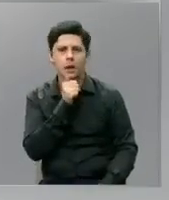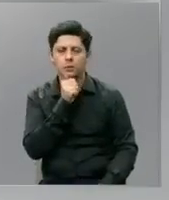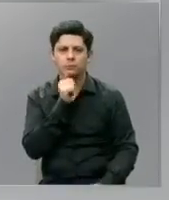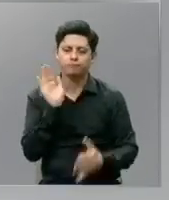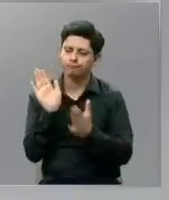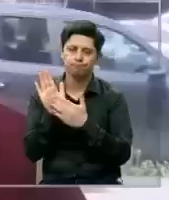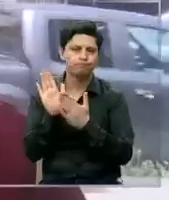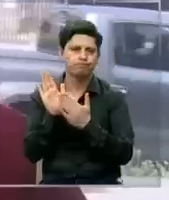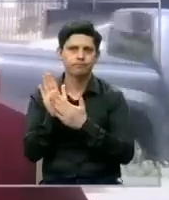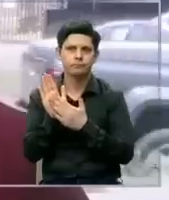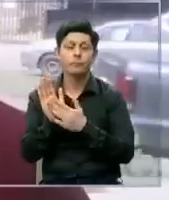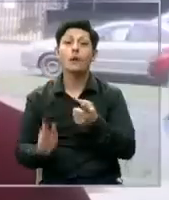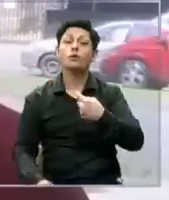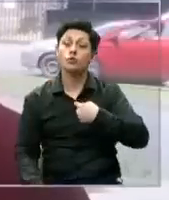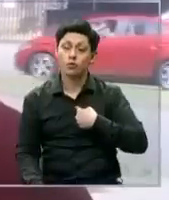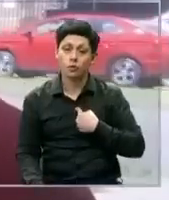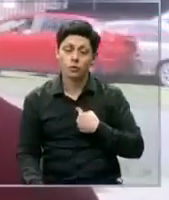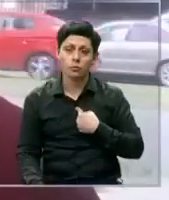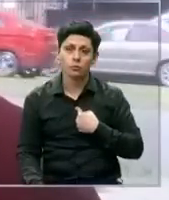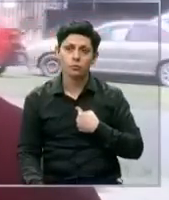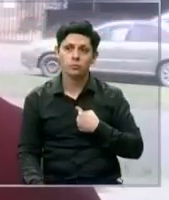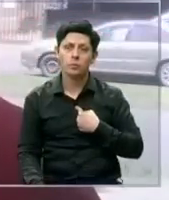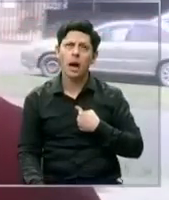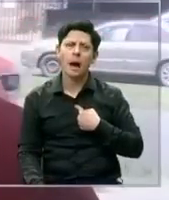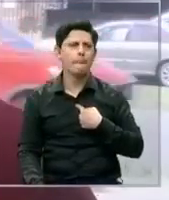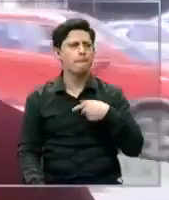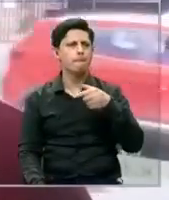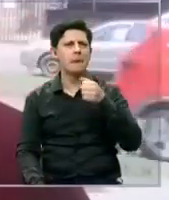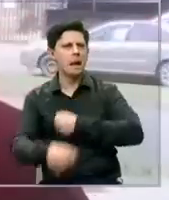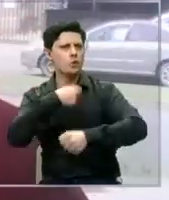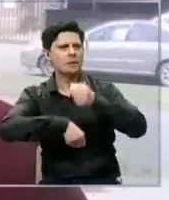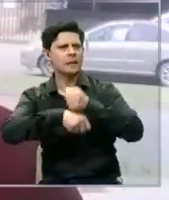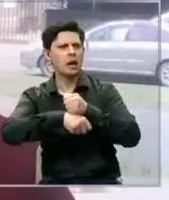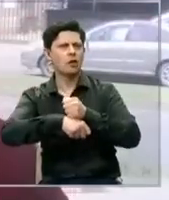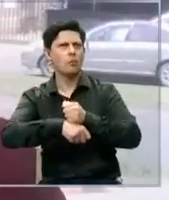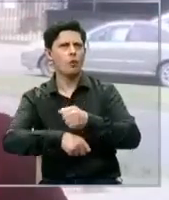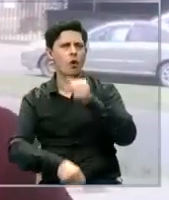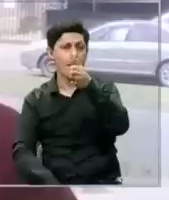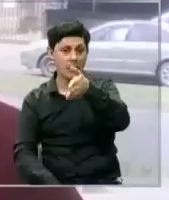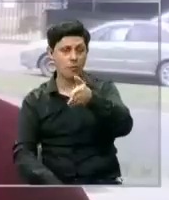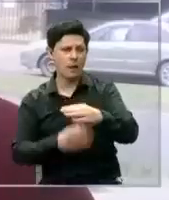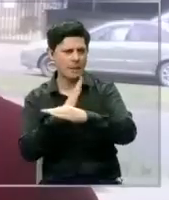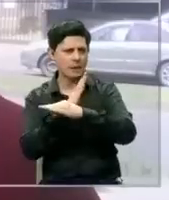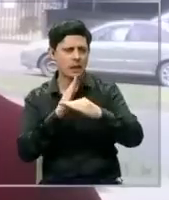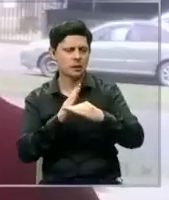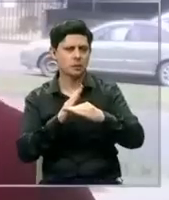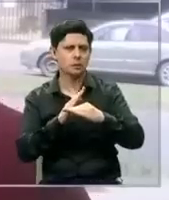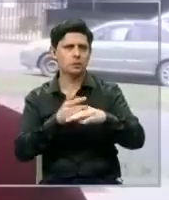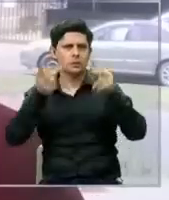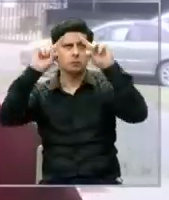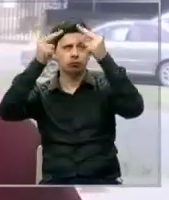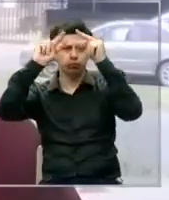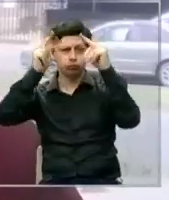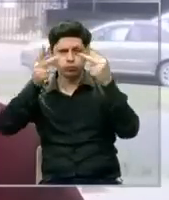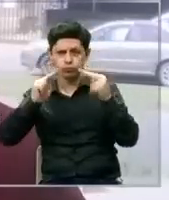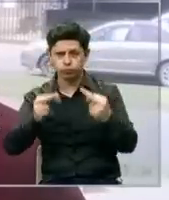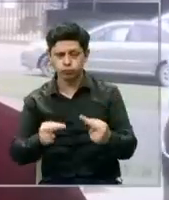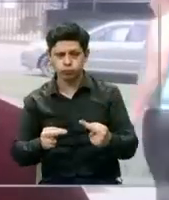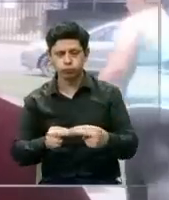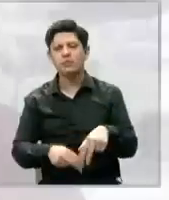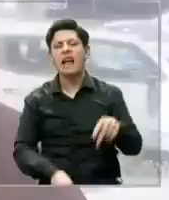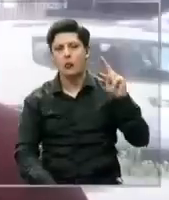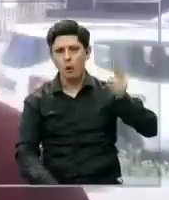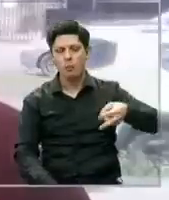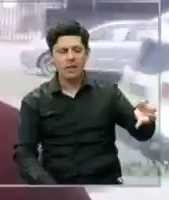materializado. De hecho, a mediados del año pasado, empecé yo a demoler por instrucciones del dueño